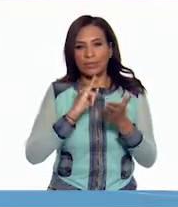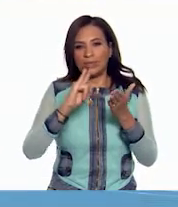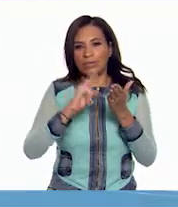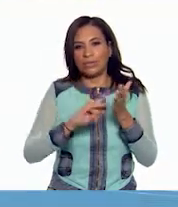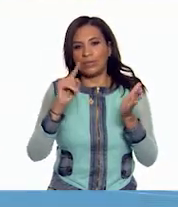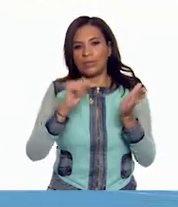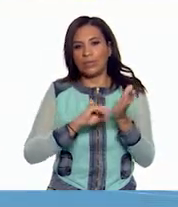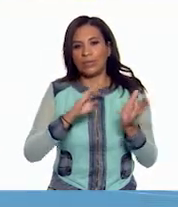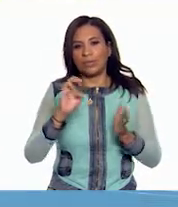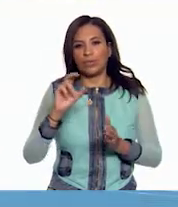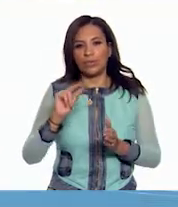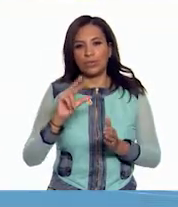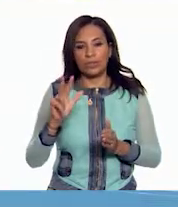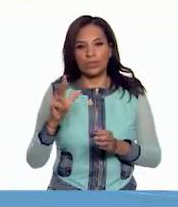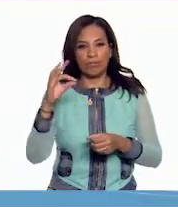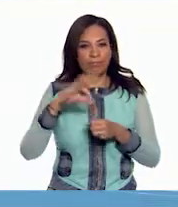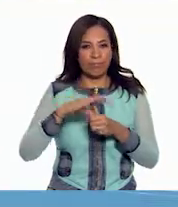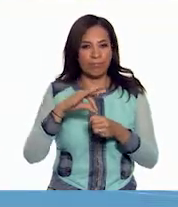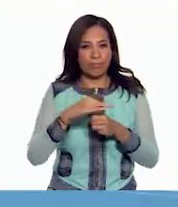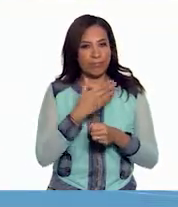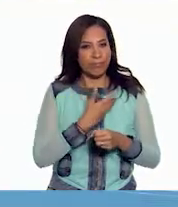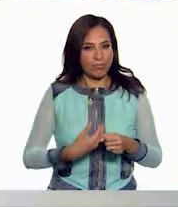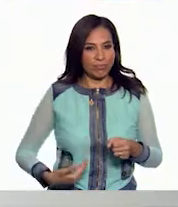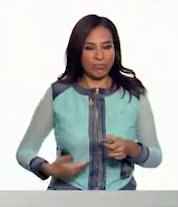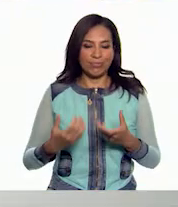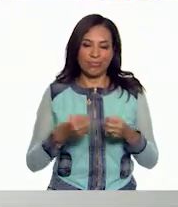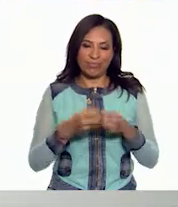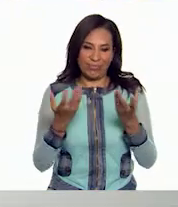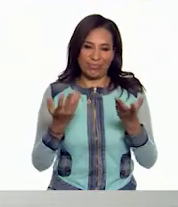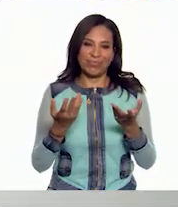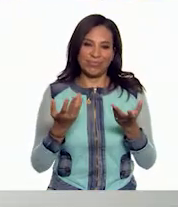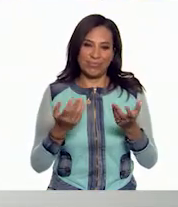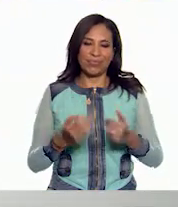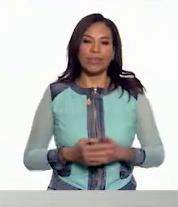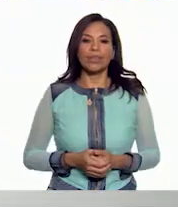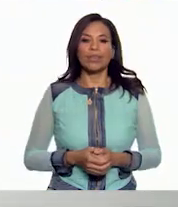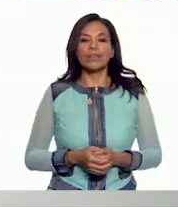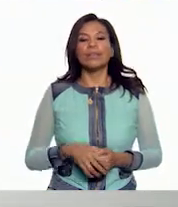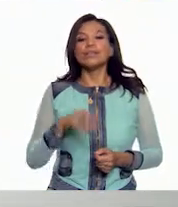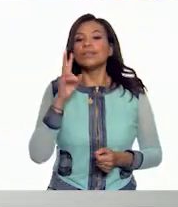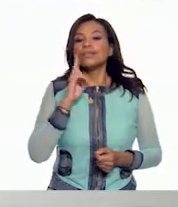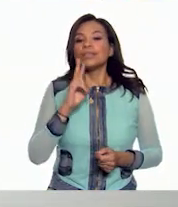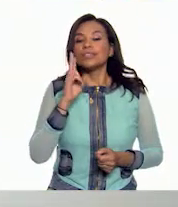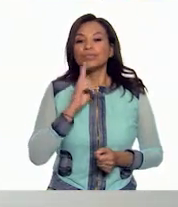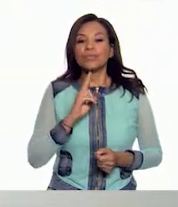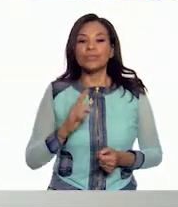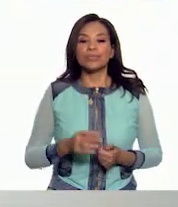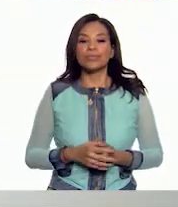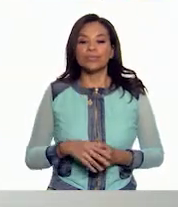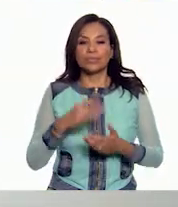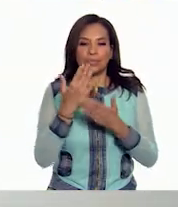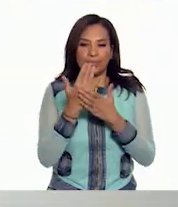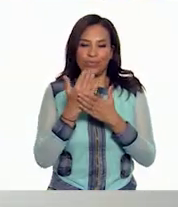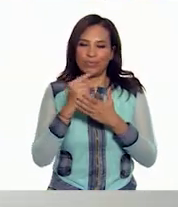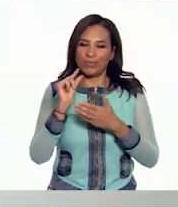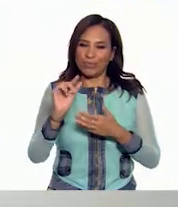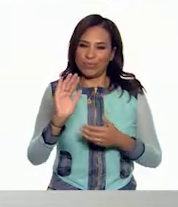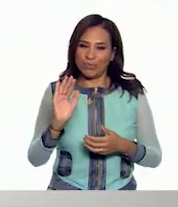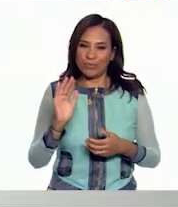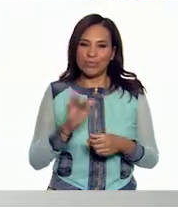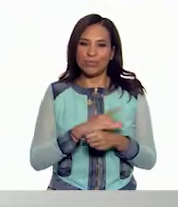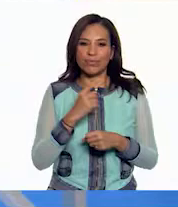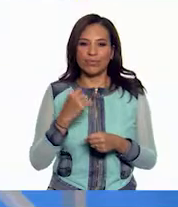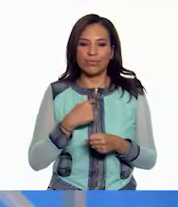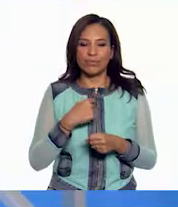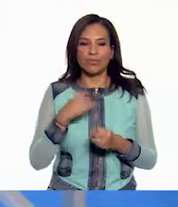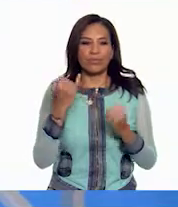1988, elección presidencial, Jenny? ¡Claro que sí, maestra! Pero a ver, a ver, espérame tantito, porque